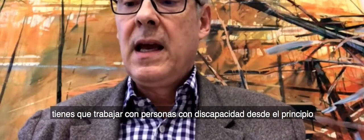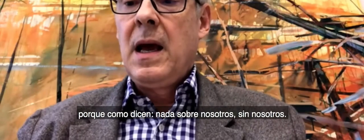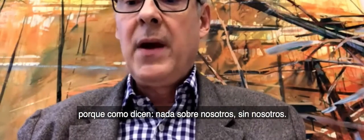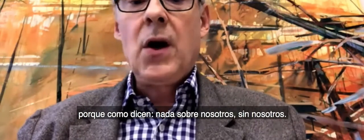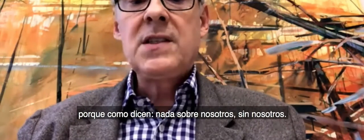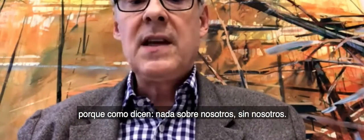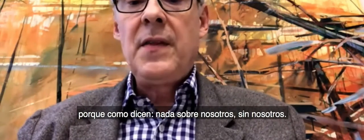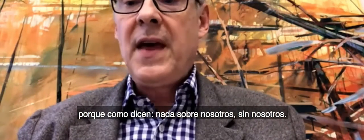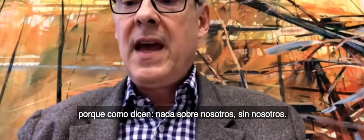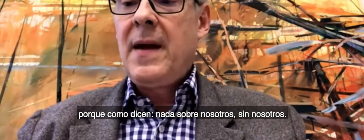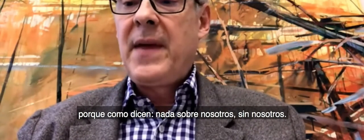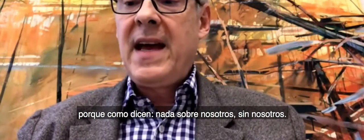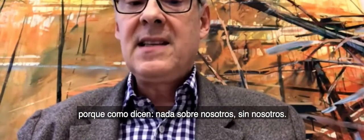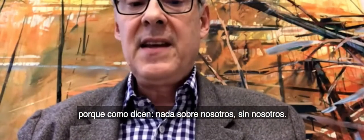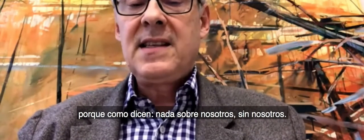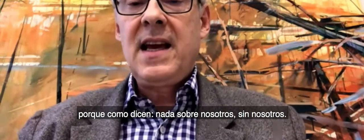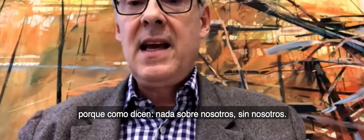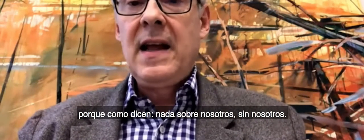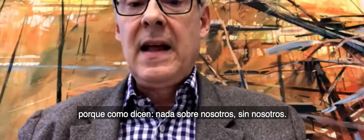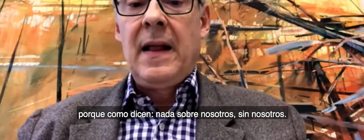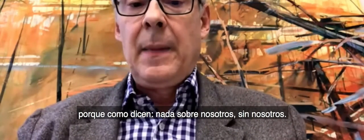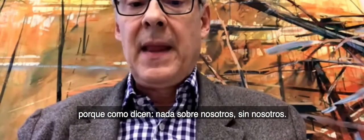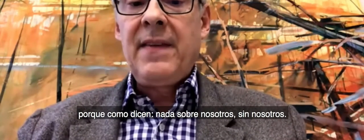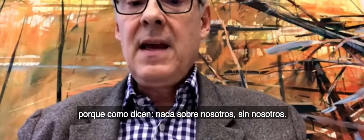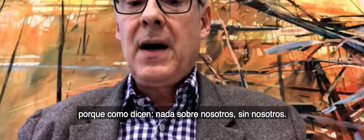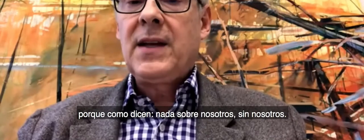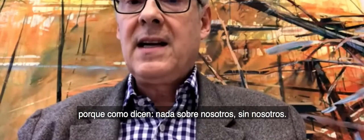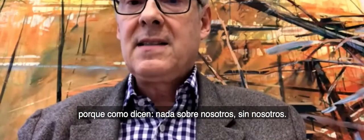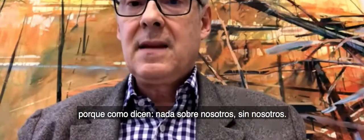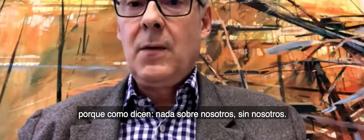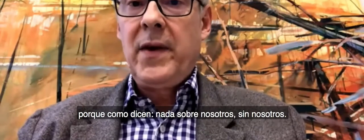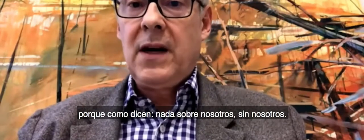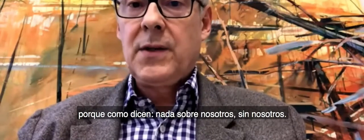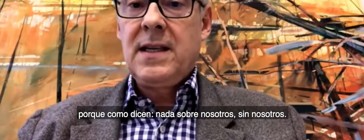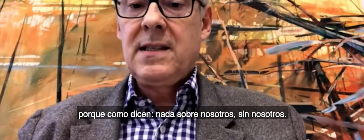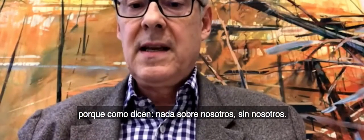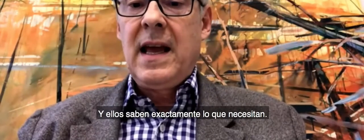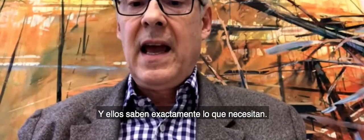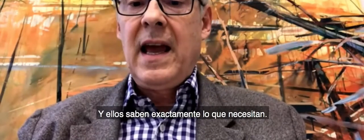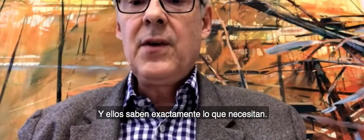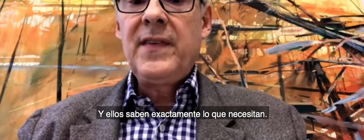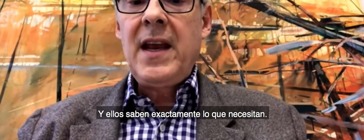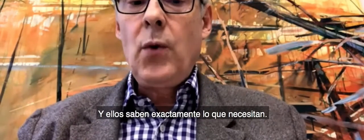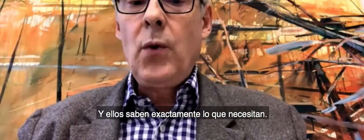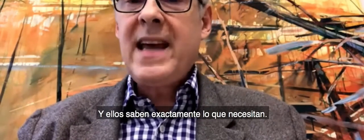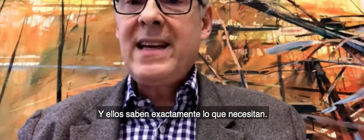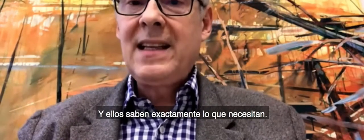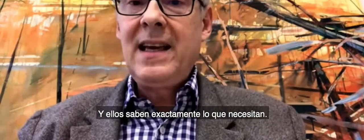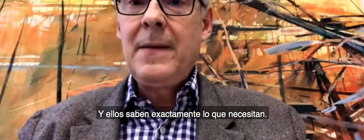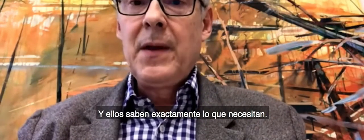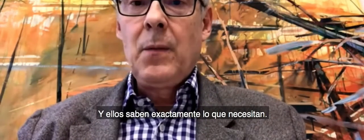because they, as they say, nothing about us without us and they know